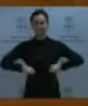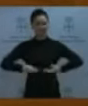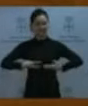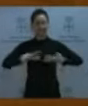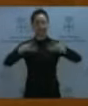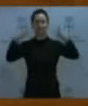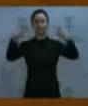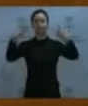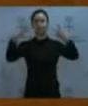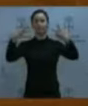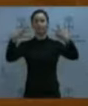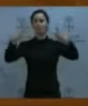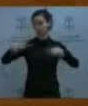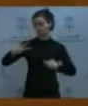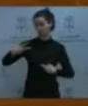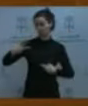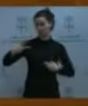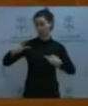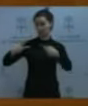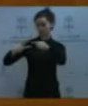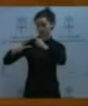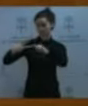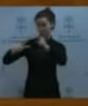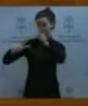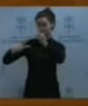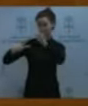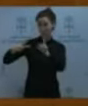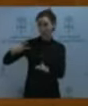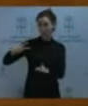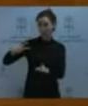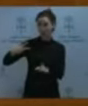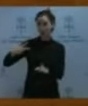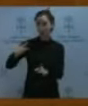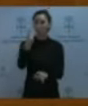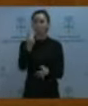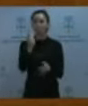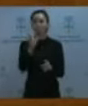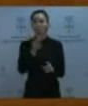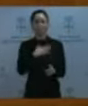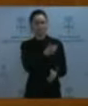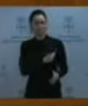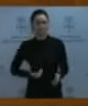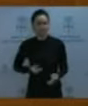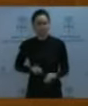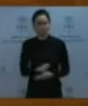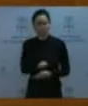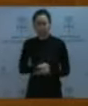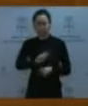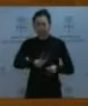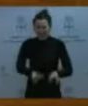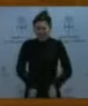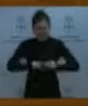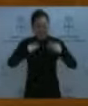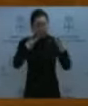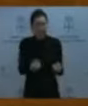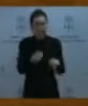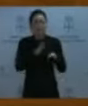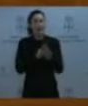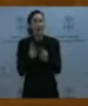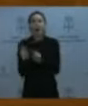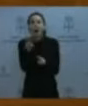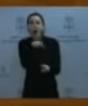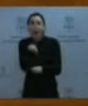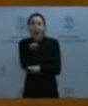dos pisos iguales, uno, los propietarios pueden haber invertido muchísimo dinero en que esté